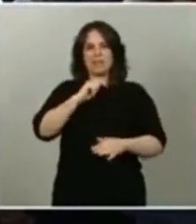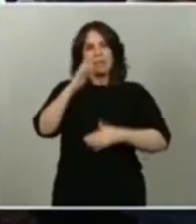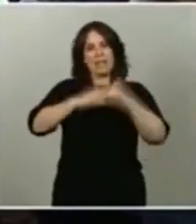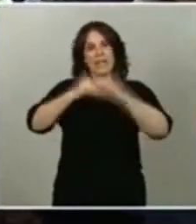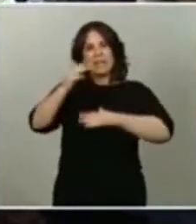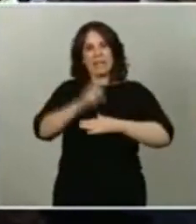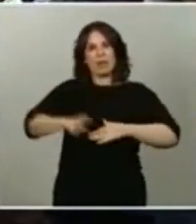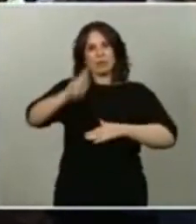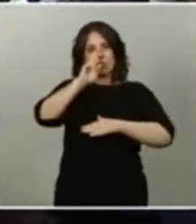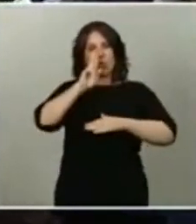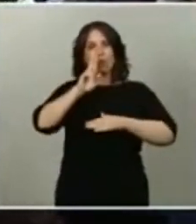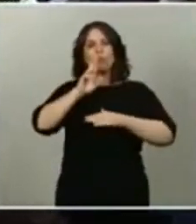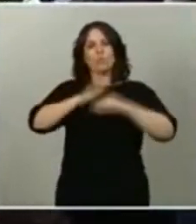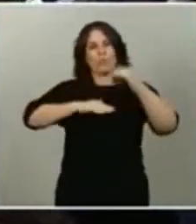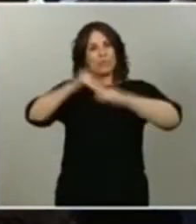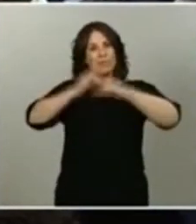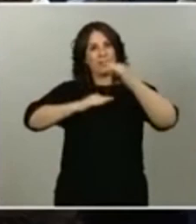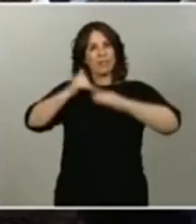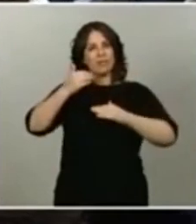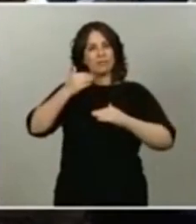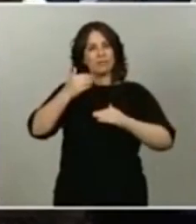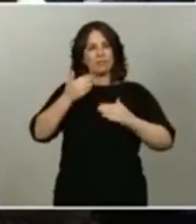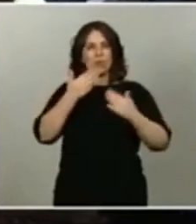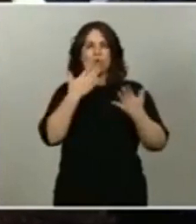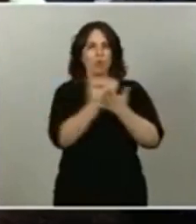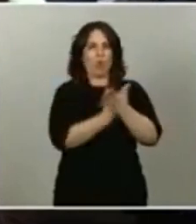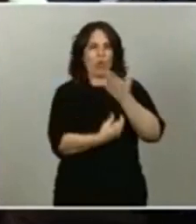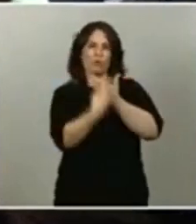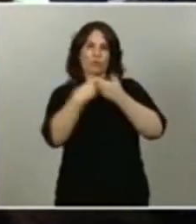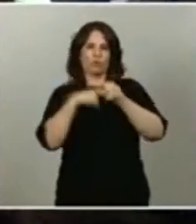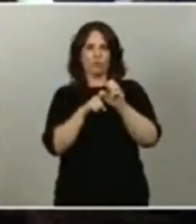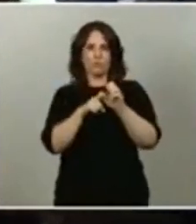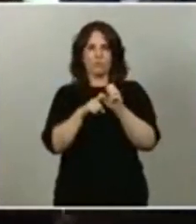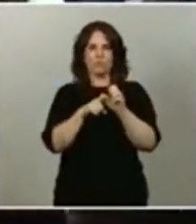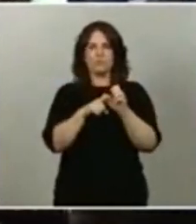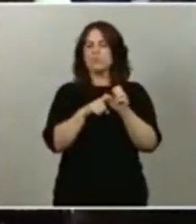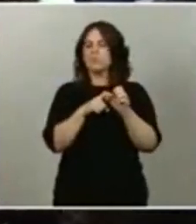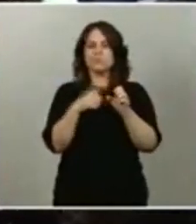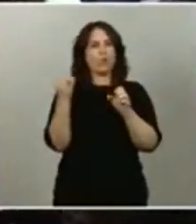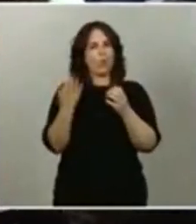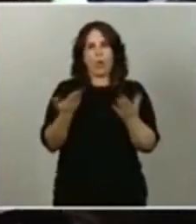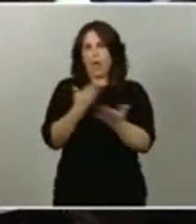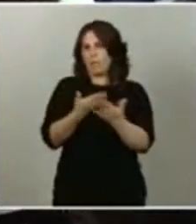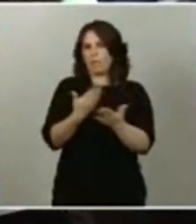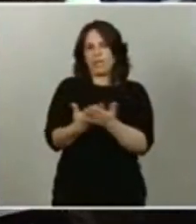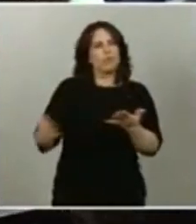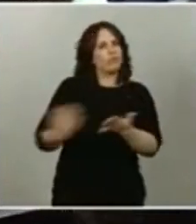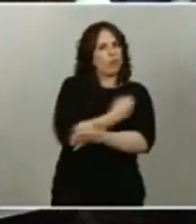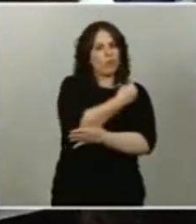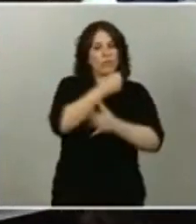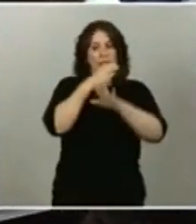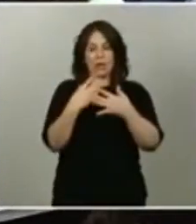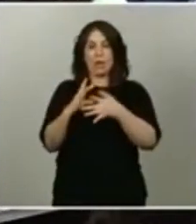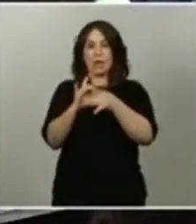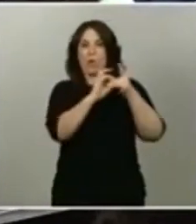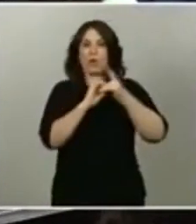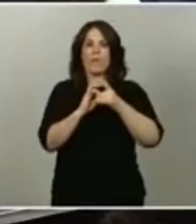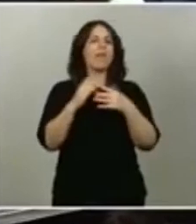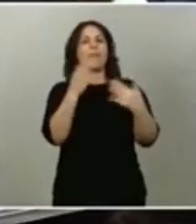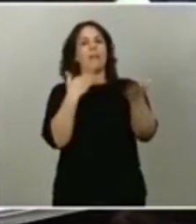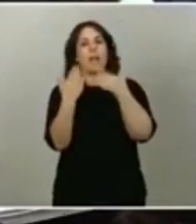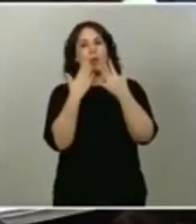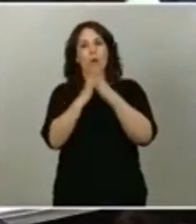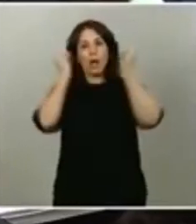país donde nadie sobra donde todos tienen que aportar y donde en este momento la unidad el diálogo y el acuerdo son más